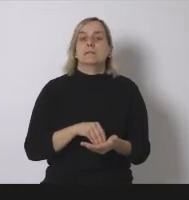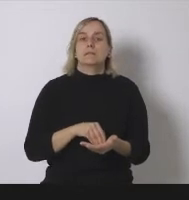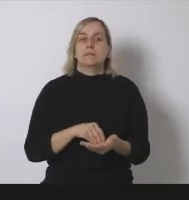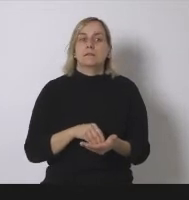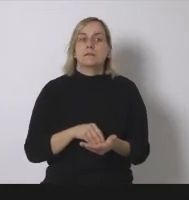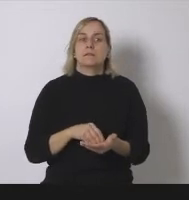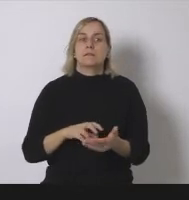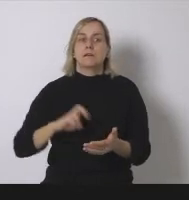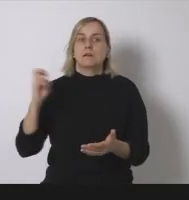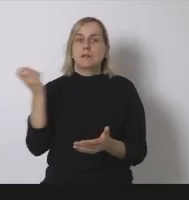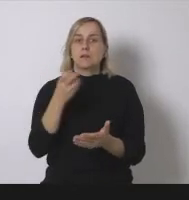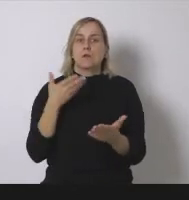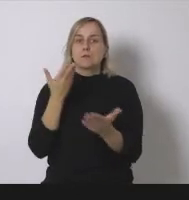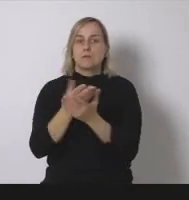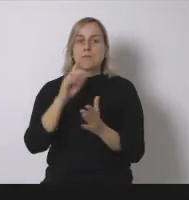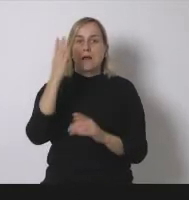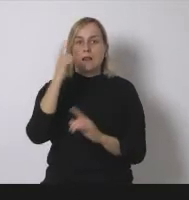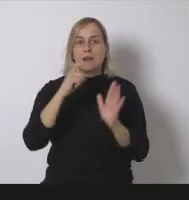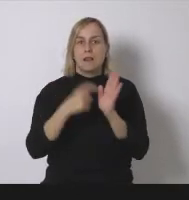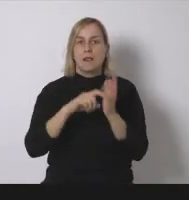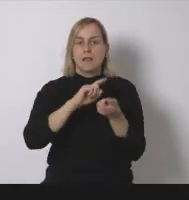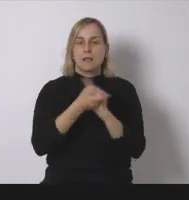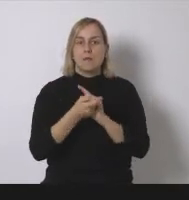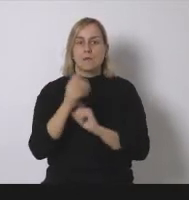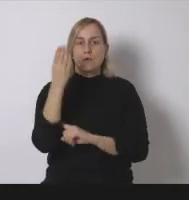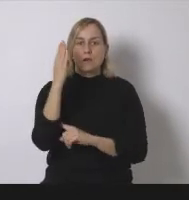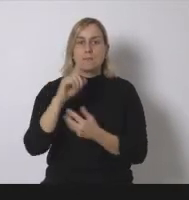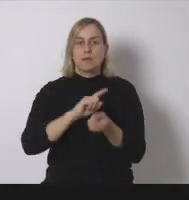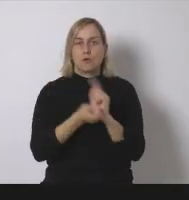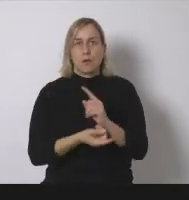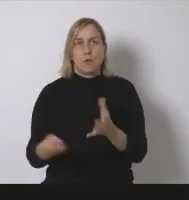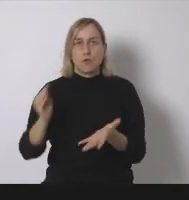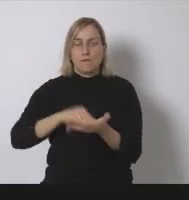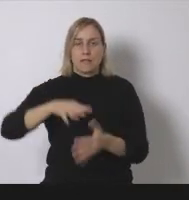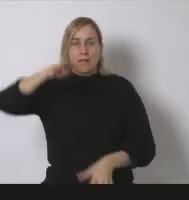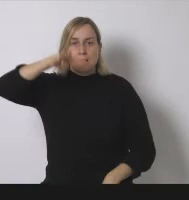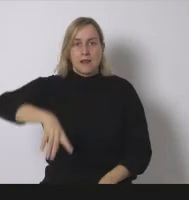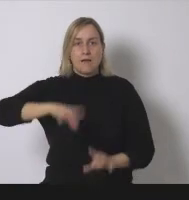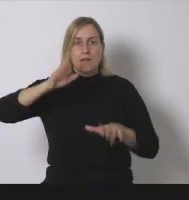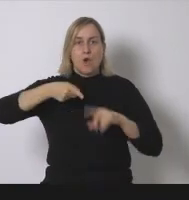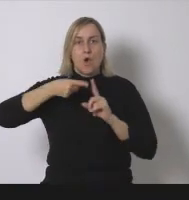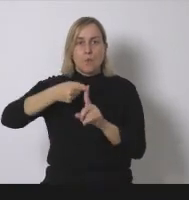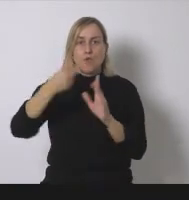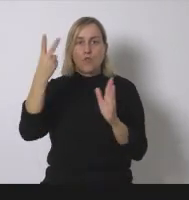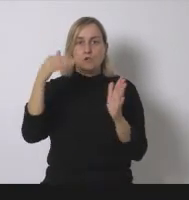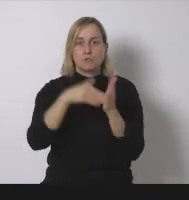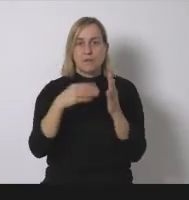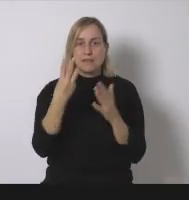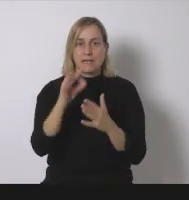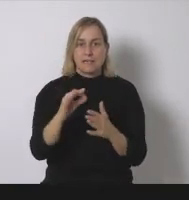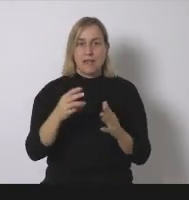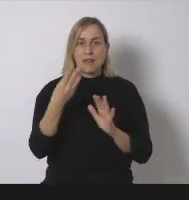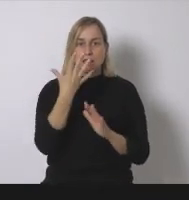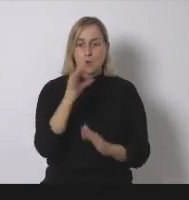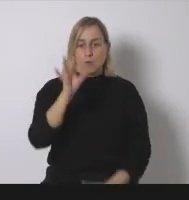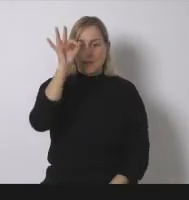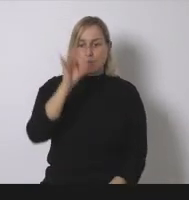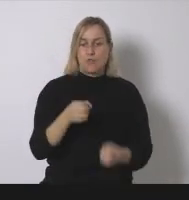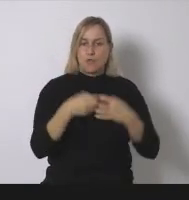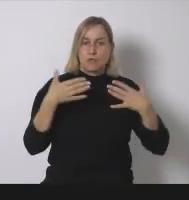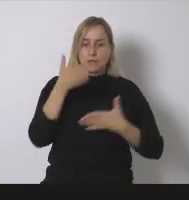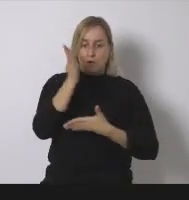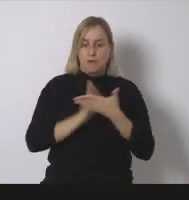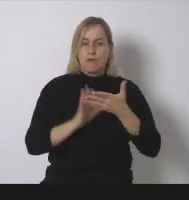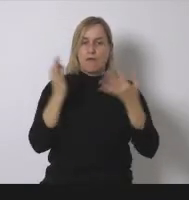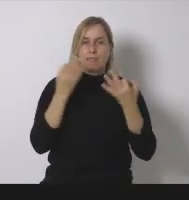climático catalana que establece el objetivo para 2030 que el 50% de energía eléctrica procedente de renovables en España el objetivo en el